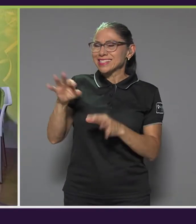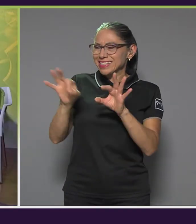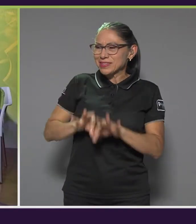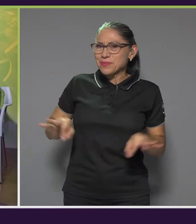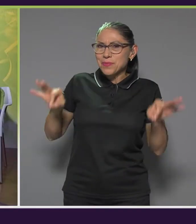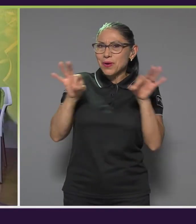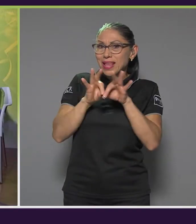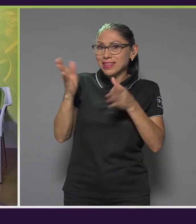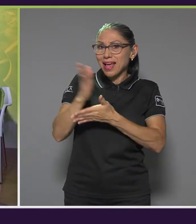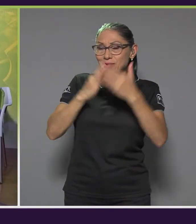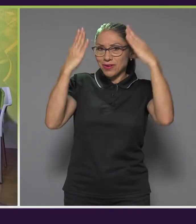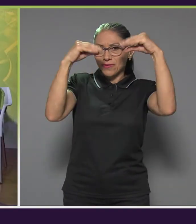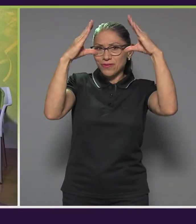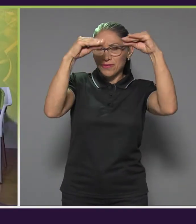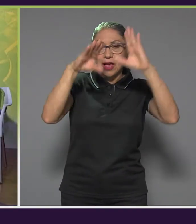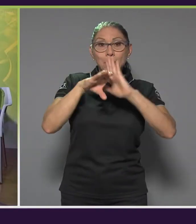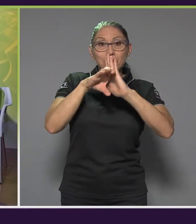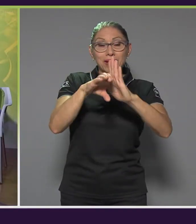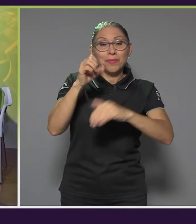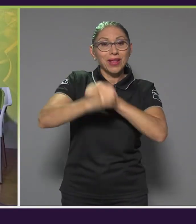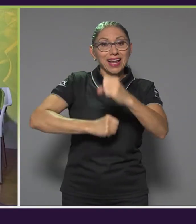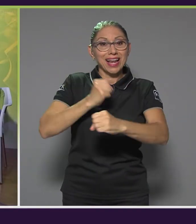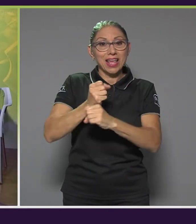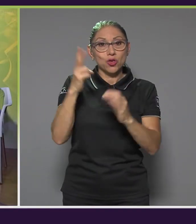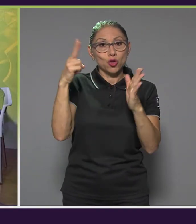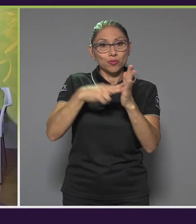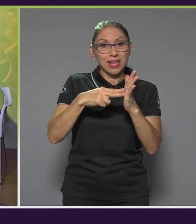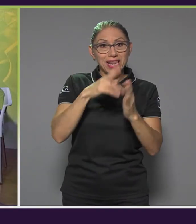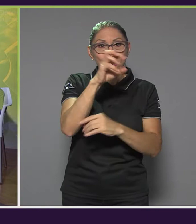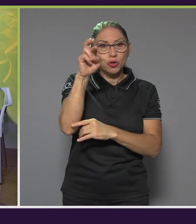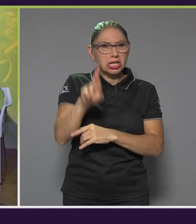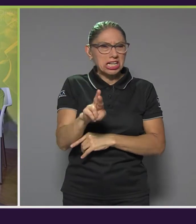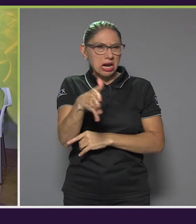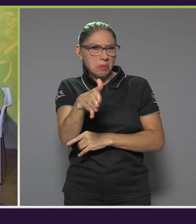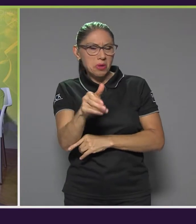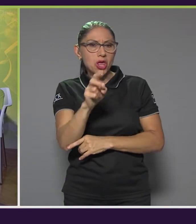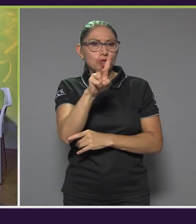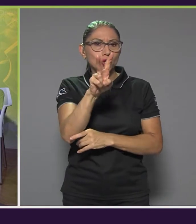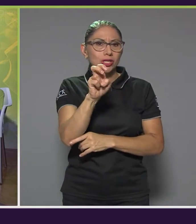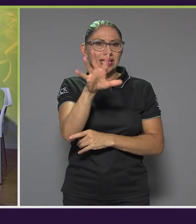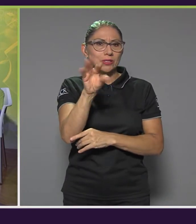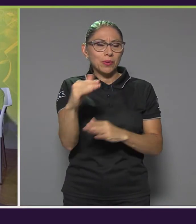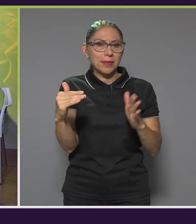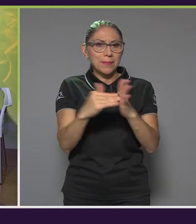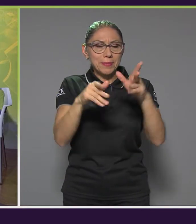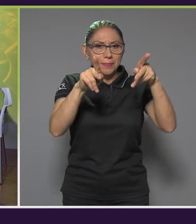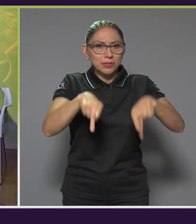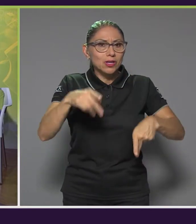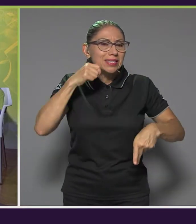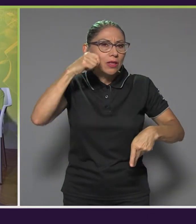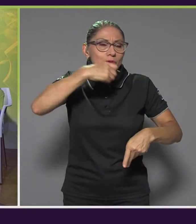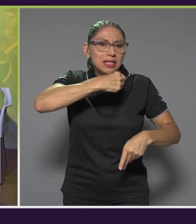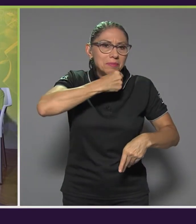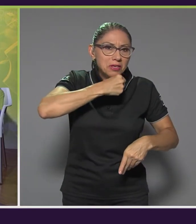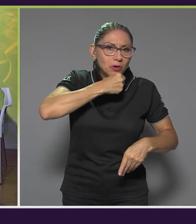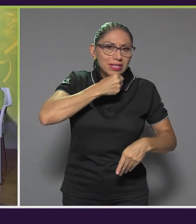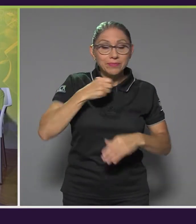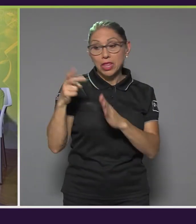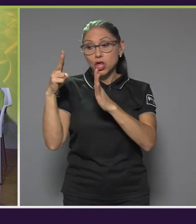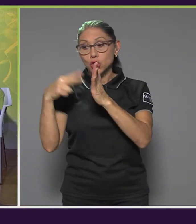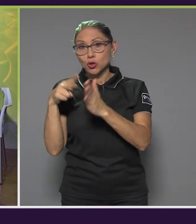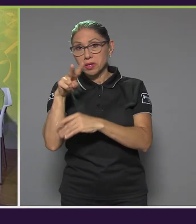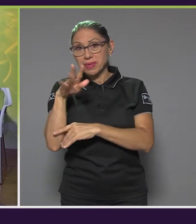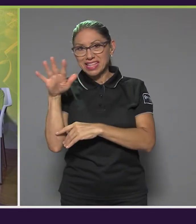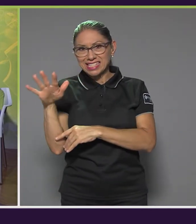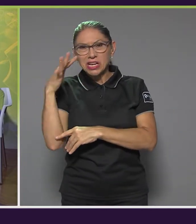ejemplo, en Costa Rica en el año 2000 había alrededor de 250 mil personas adultas mayores, en 2025 se cree